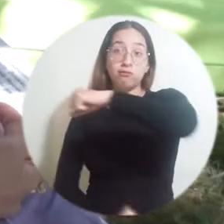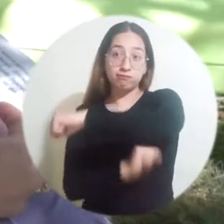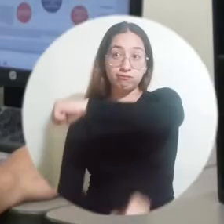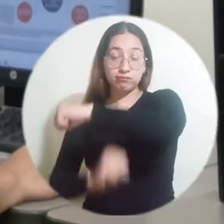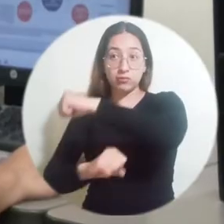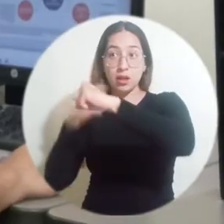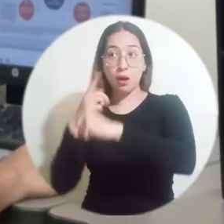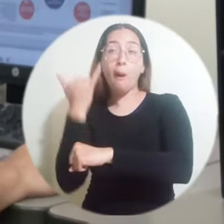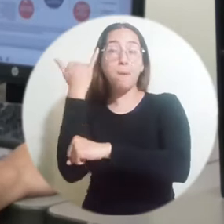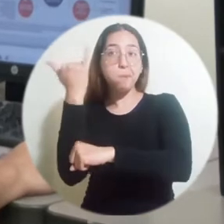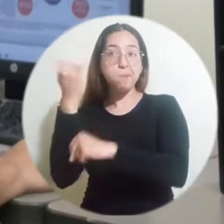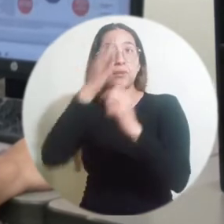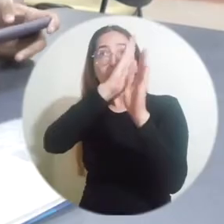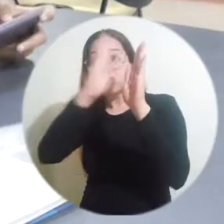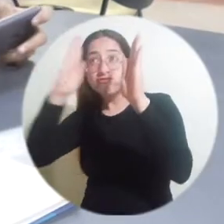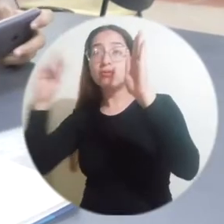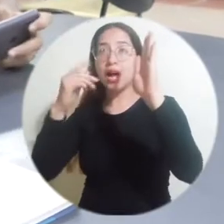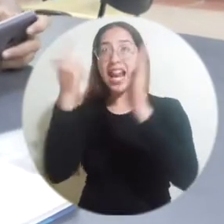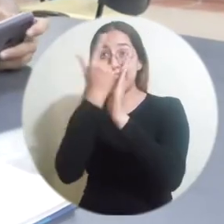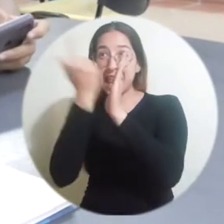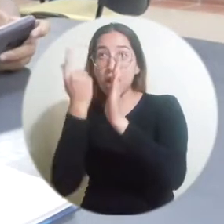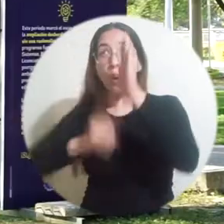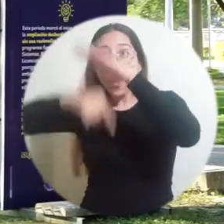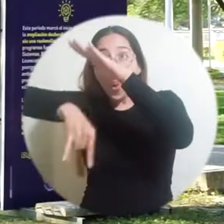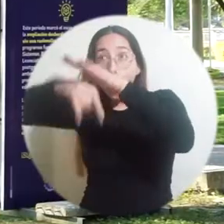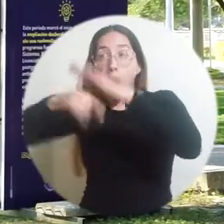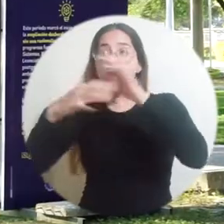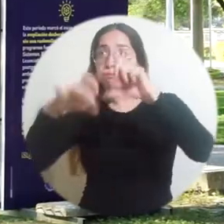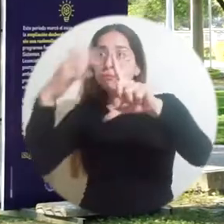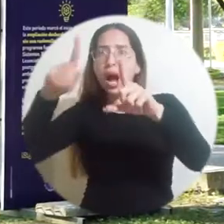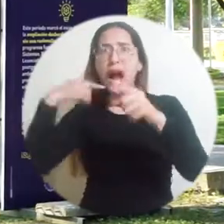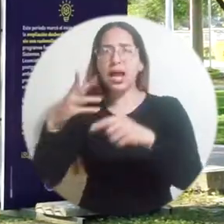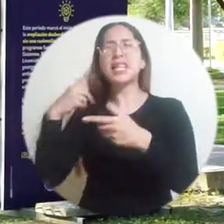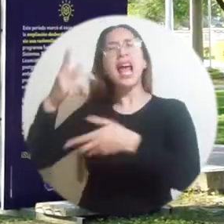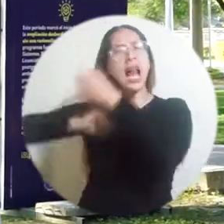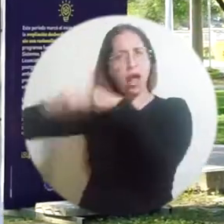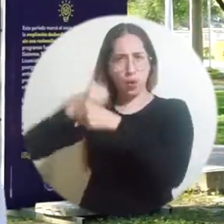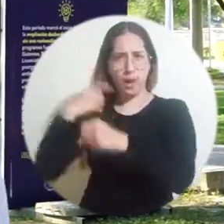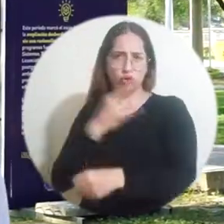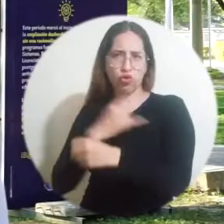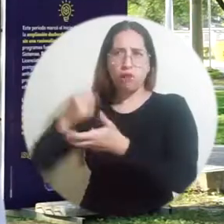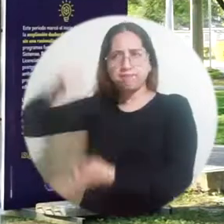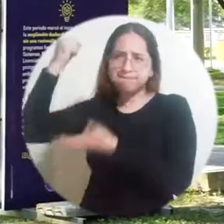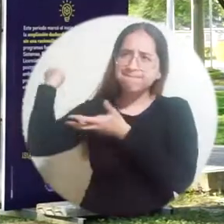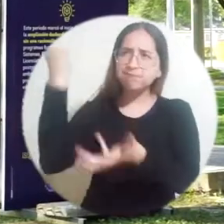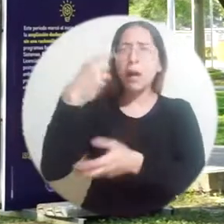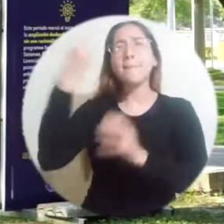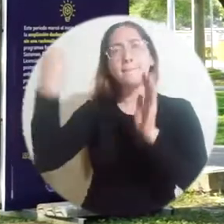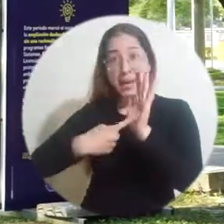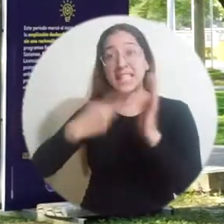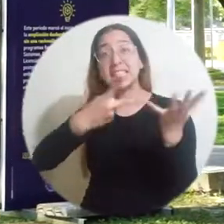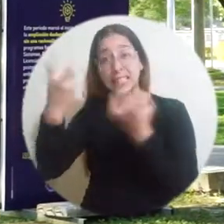fortalecimiento que tenemos en las bases de datos electrónicas y libros electrónicos es importante. La universidad invirtió el año pasado